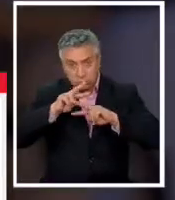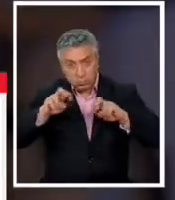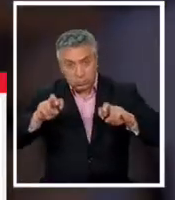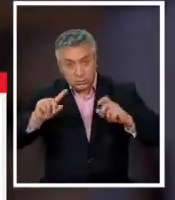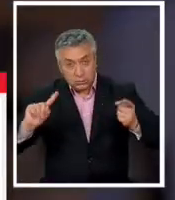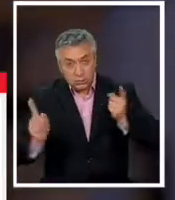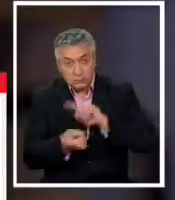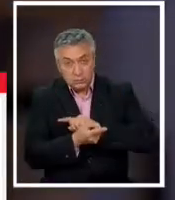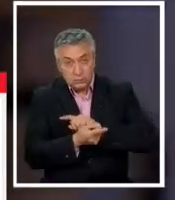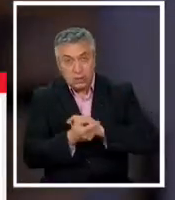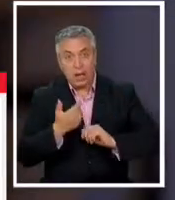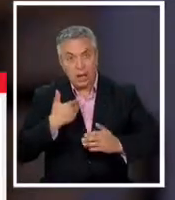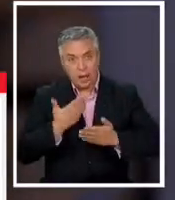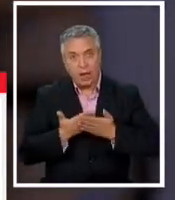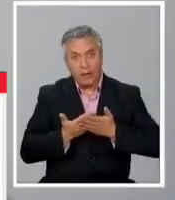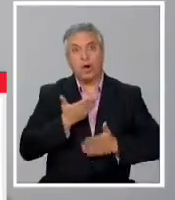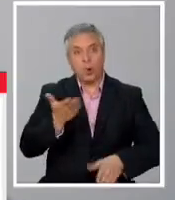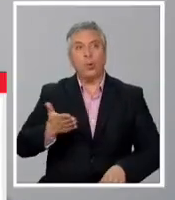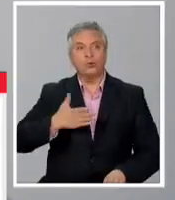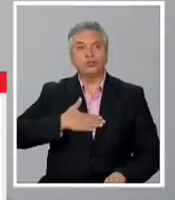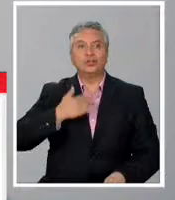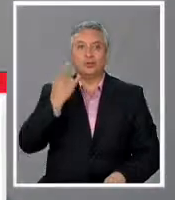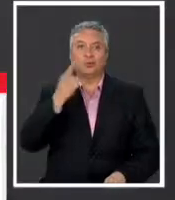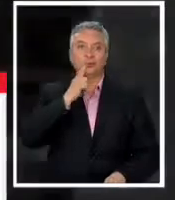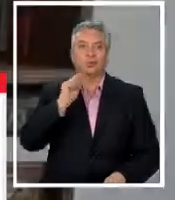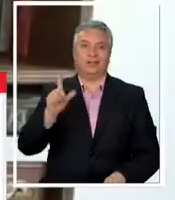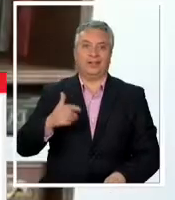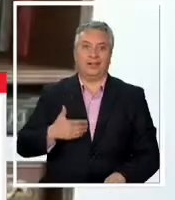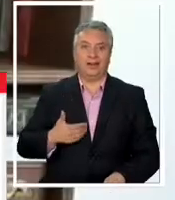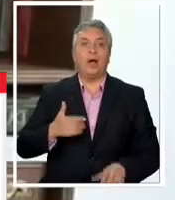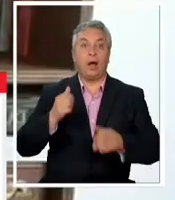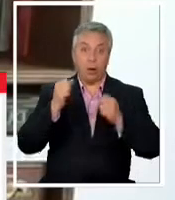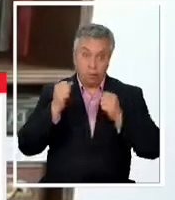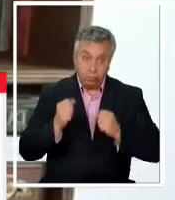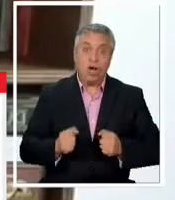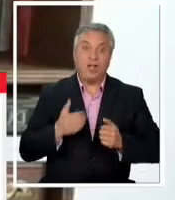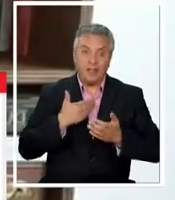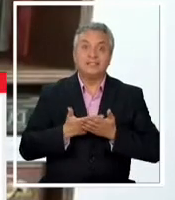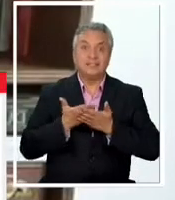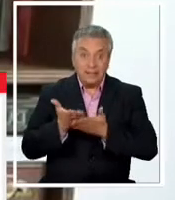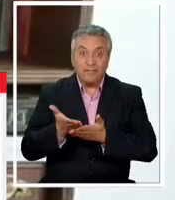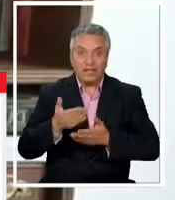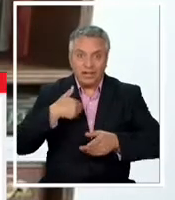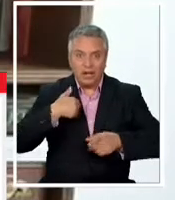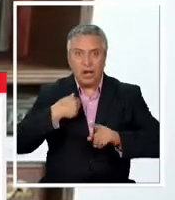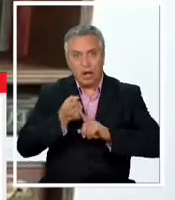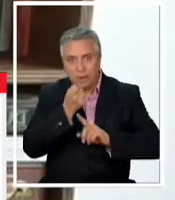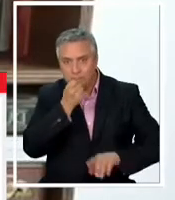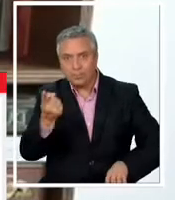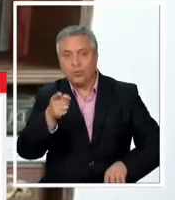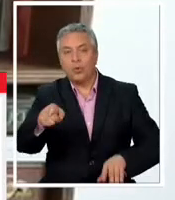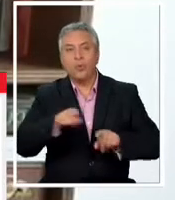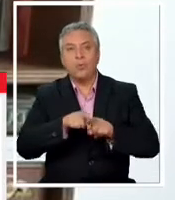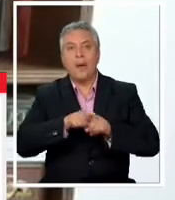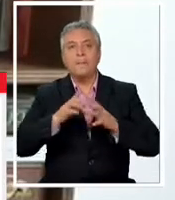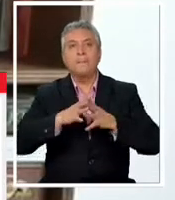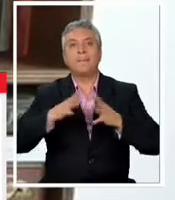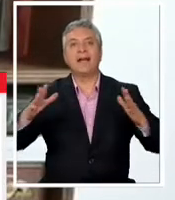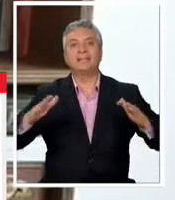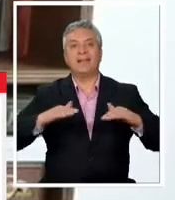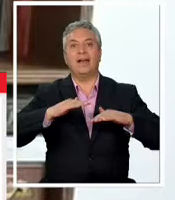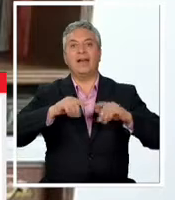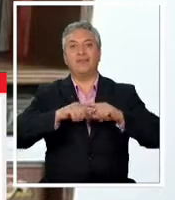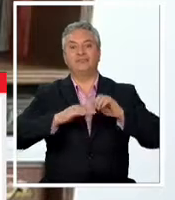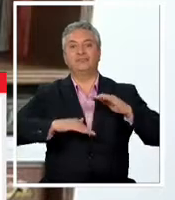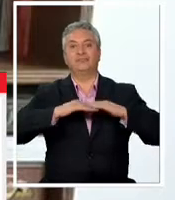la autodenuncia también le sería útil. Podría servirle esa denuncia y esa investigación de mayor fundamento para deducir